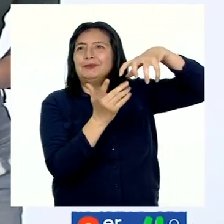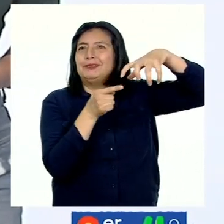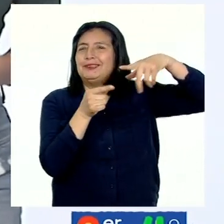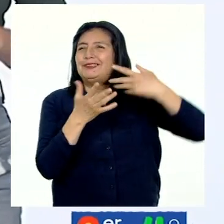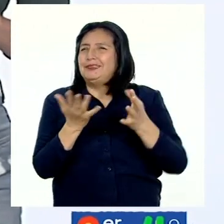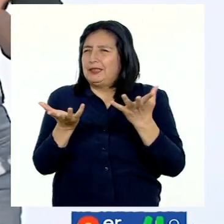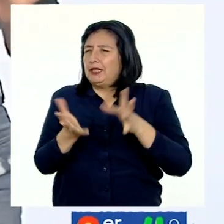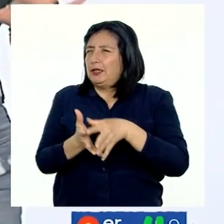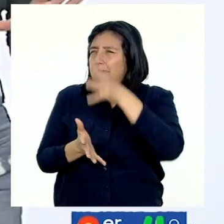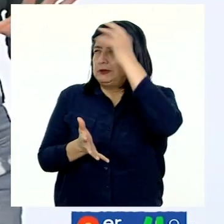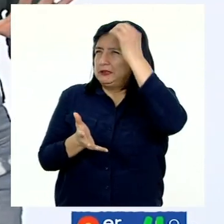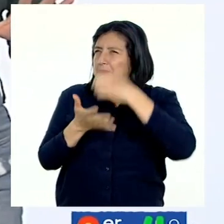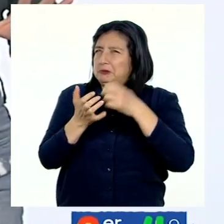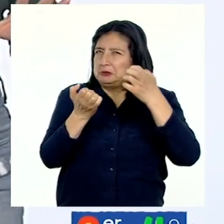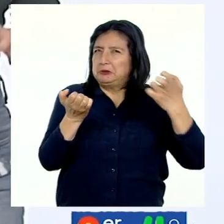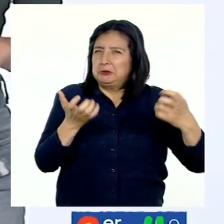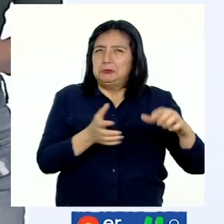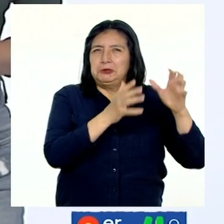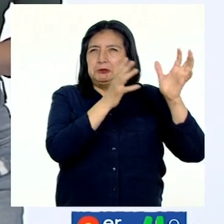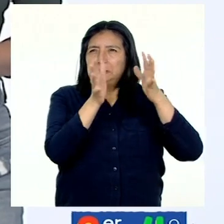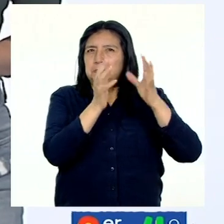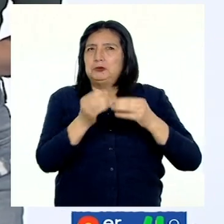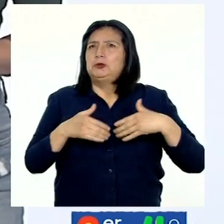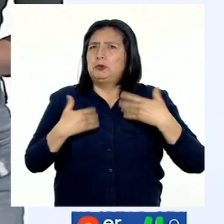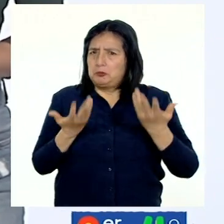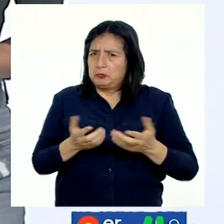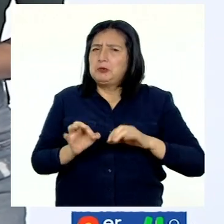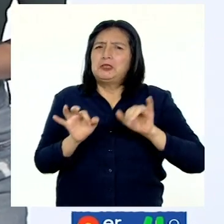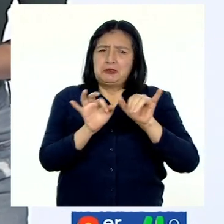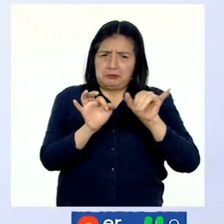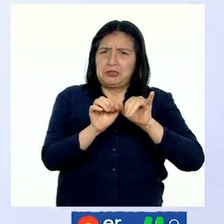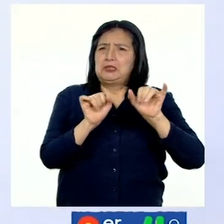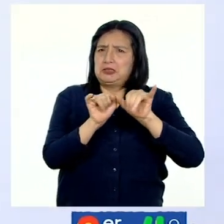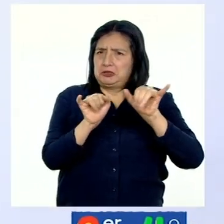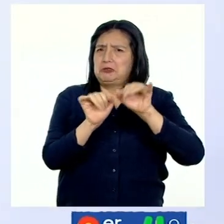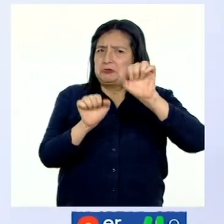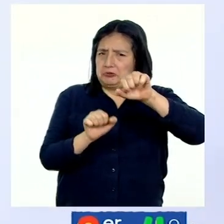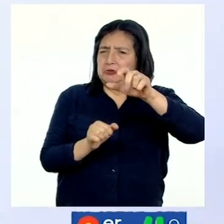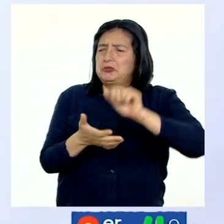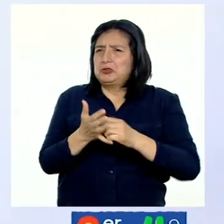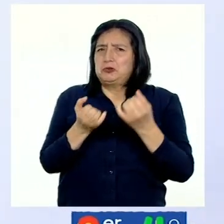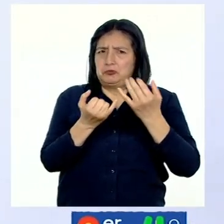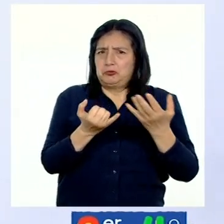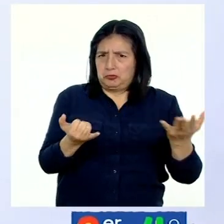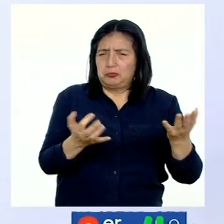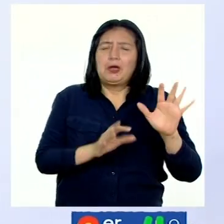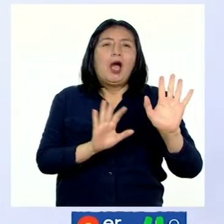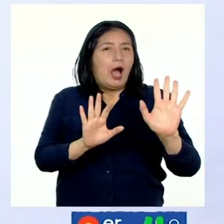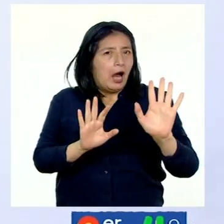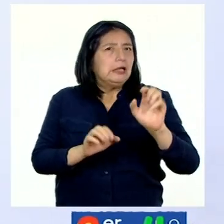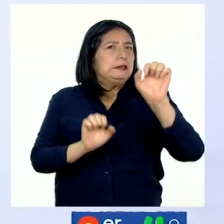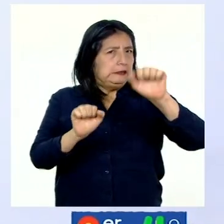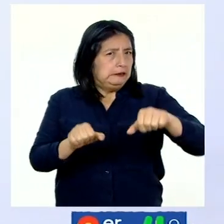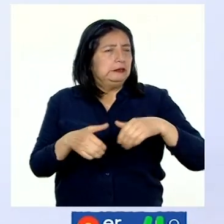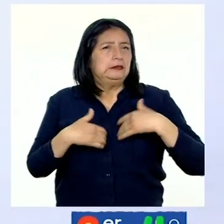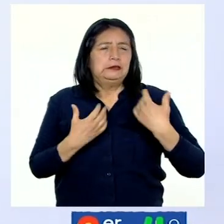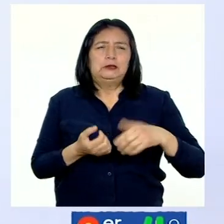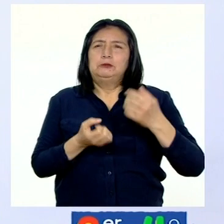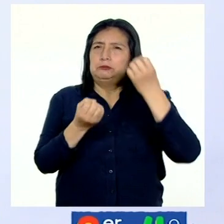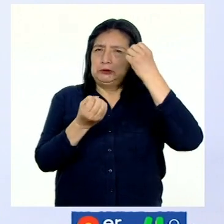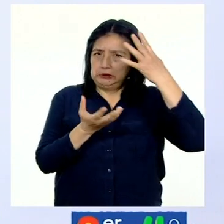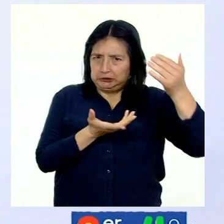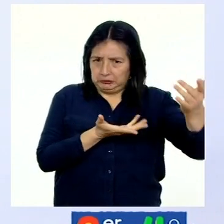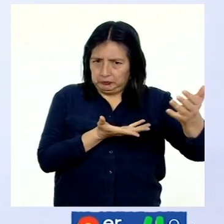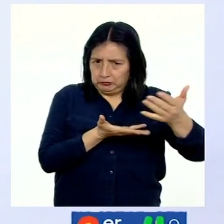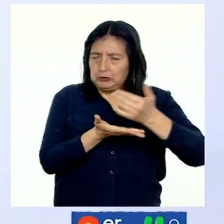elementos del clima se pueden medir a través de instrumentos de medición. Les cuento que si bien se puede recoger y